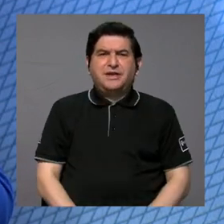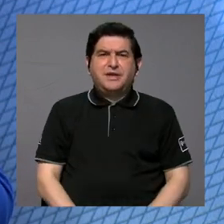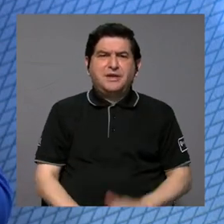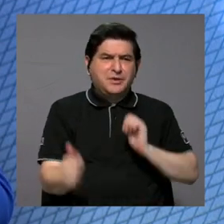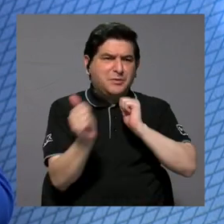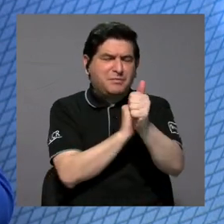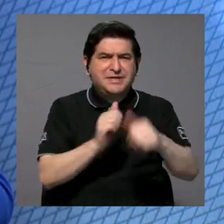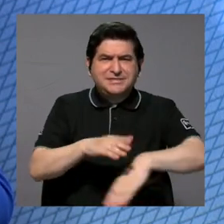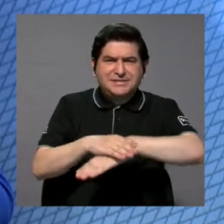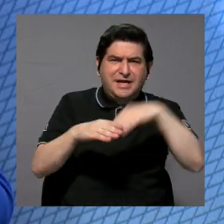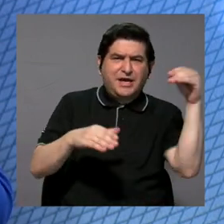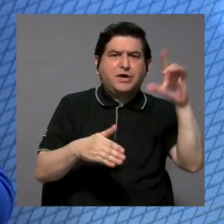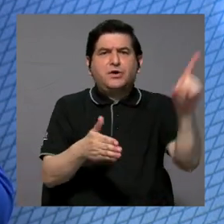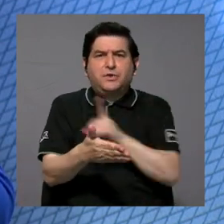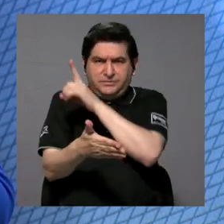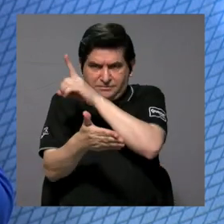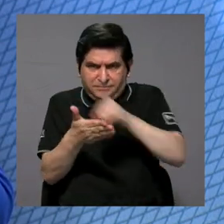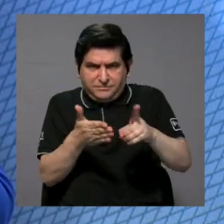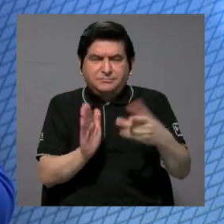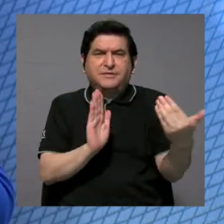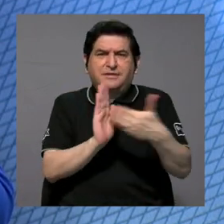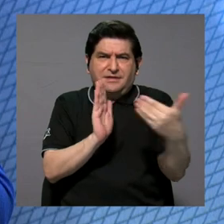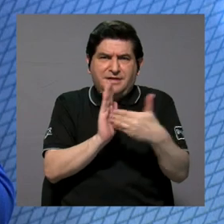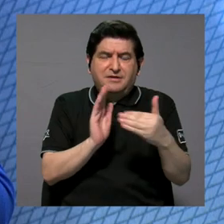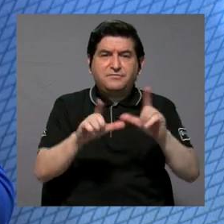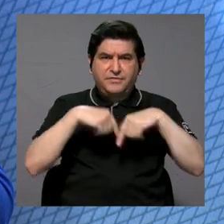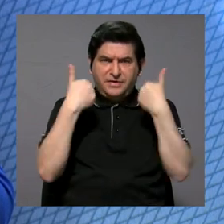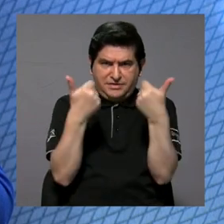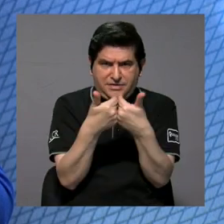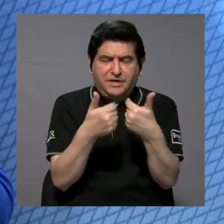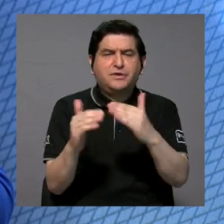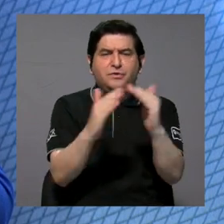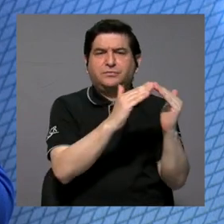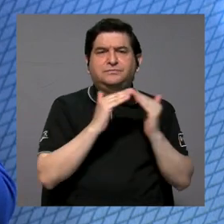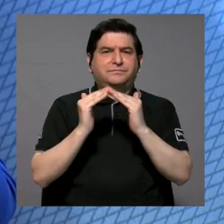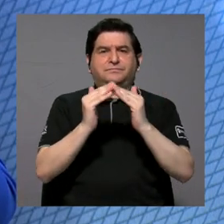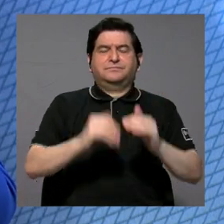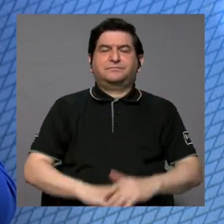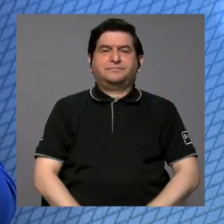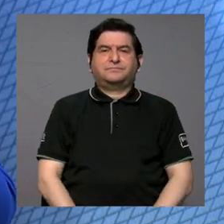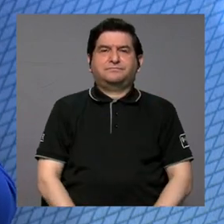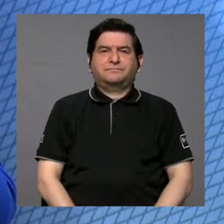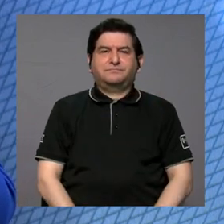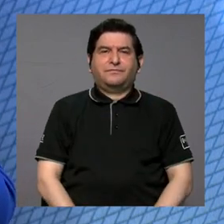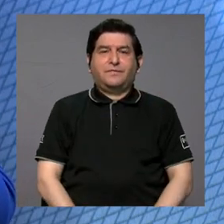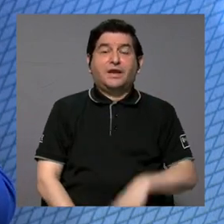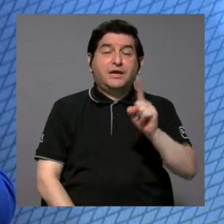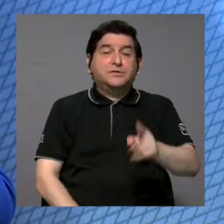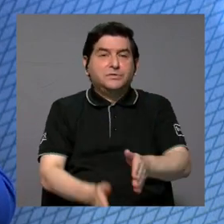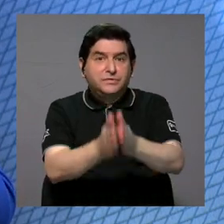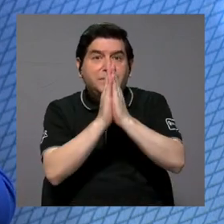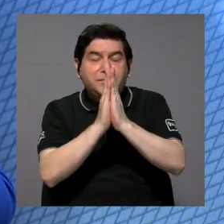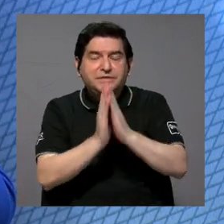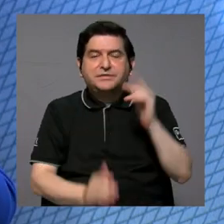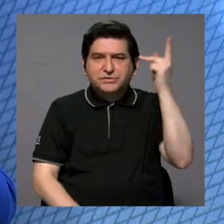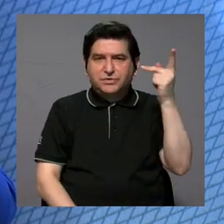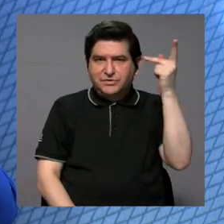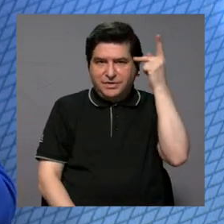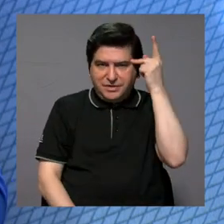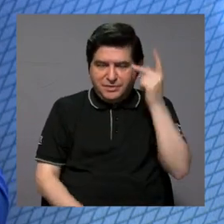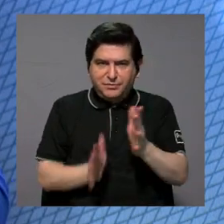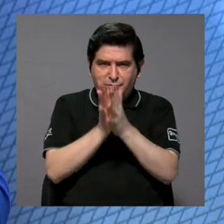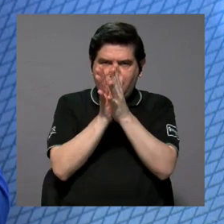exclusiones y discriminaciones que afectan a este grupo poblacional. Es una llamada a la política pública